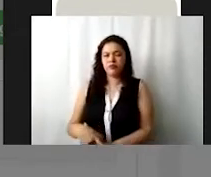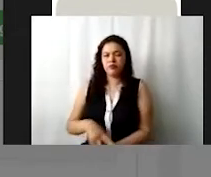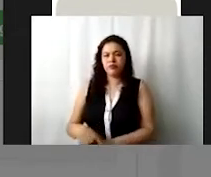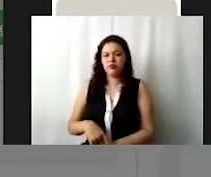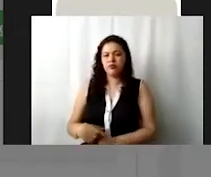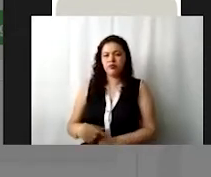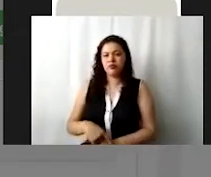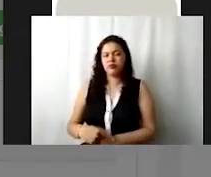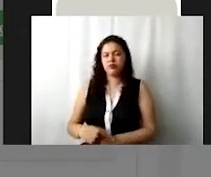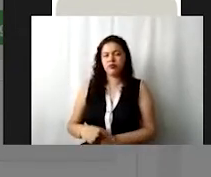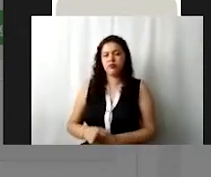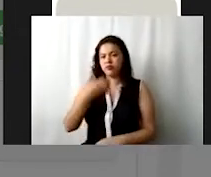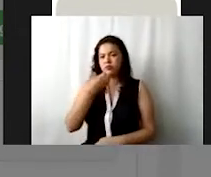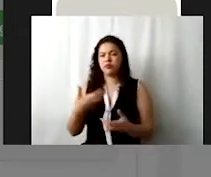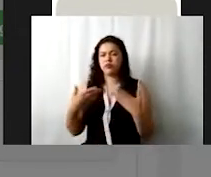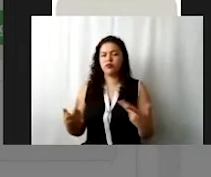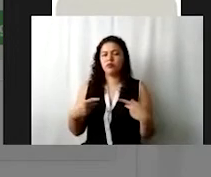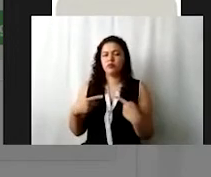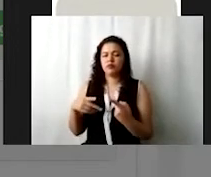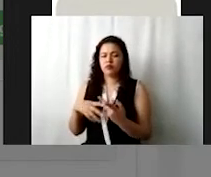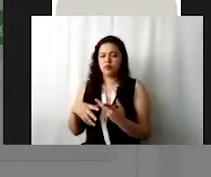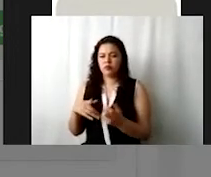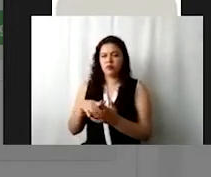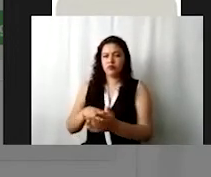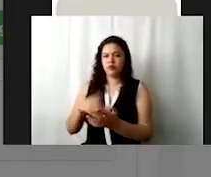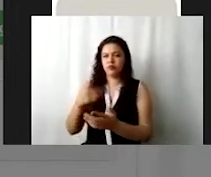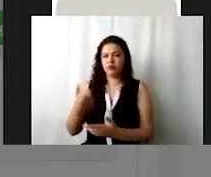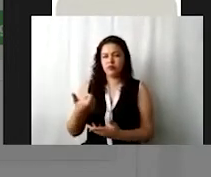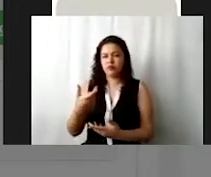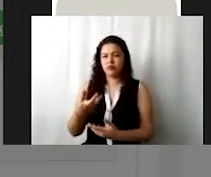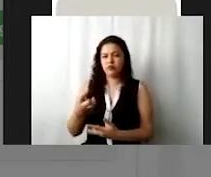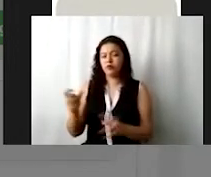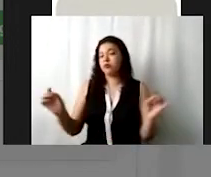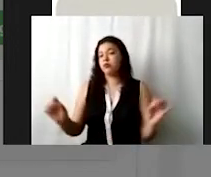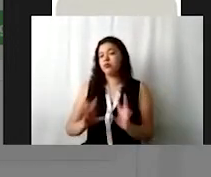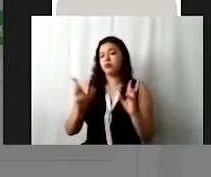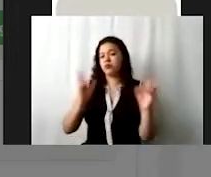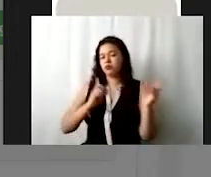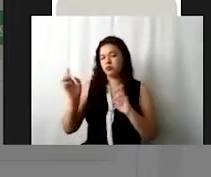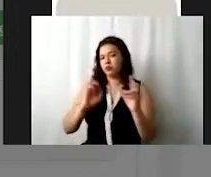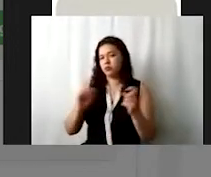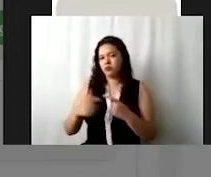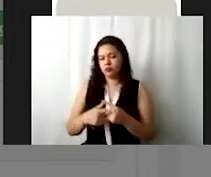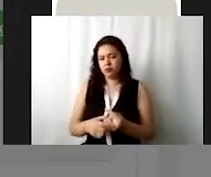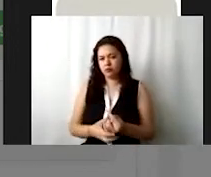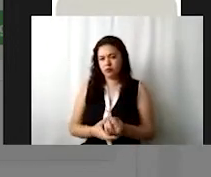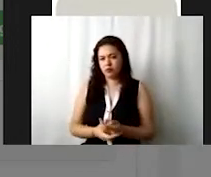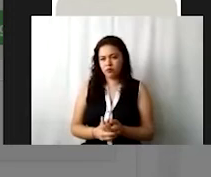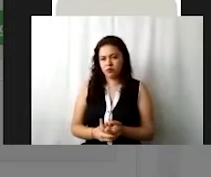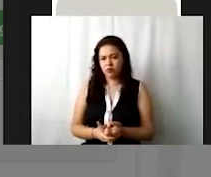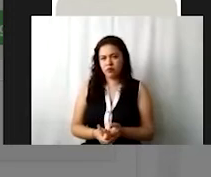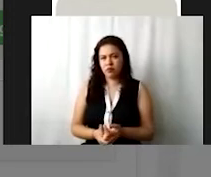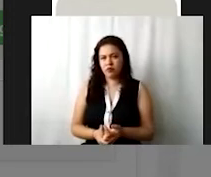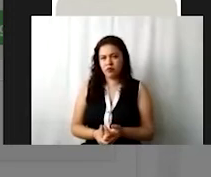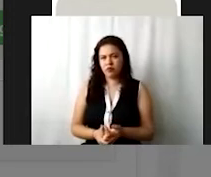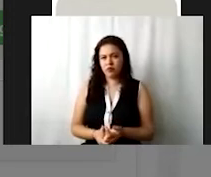apoyos económicos. De todos modos, en dado caso de que tuvieran alguna duda en cuanto a los servicios o la clasificación de sus servicios, de